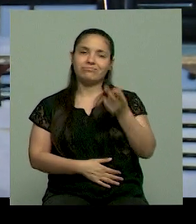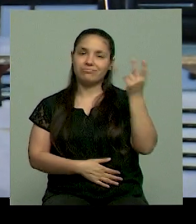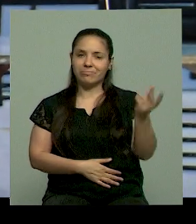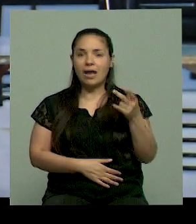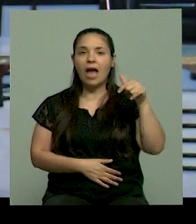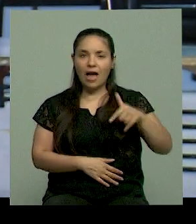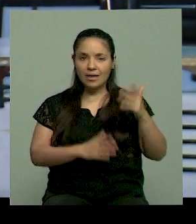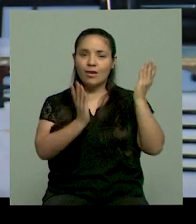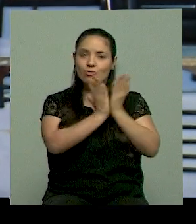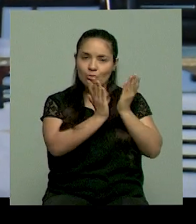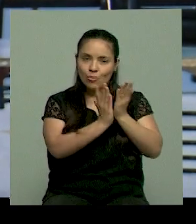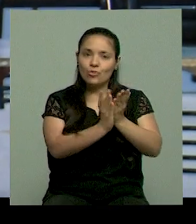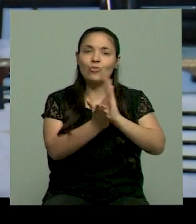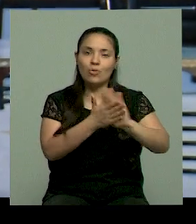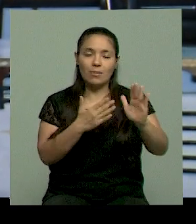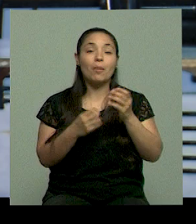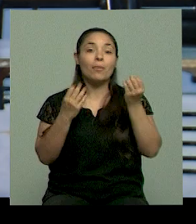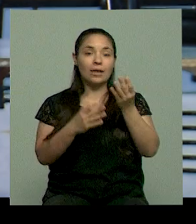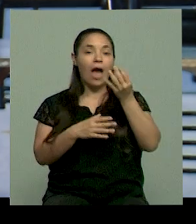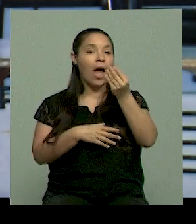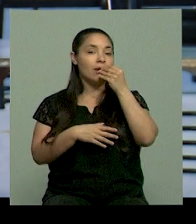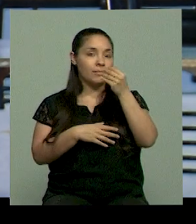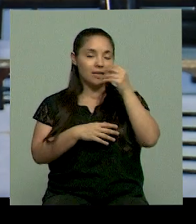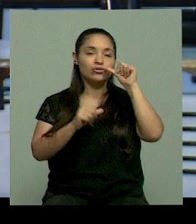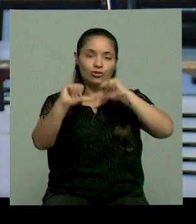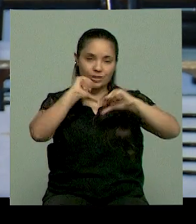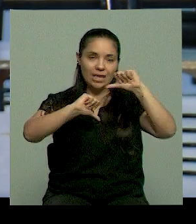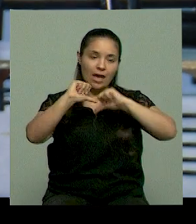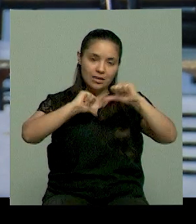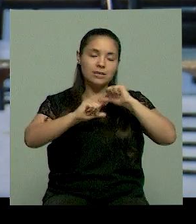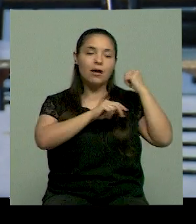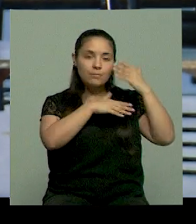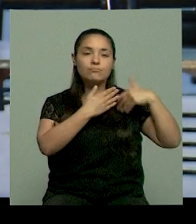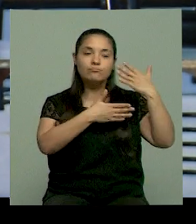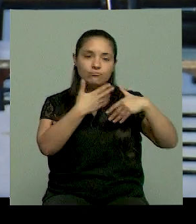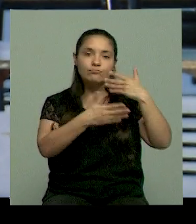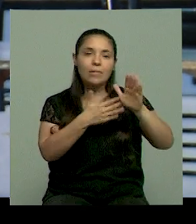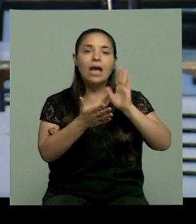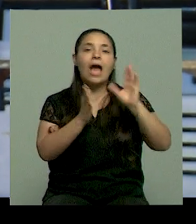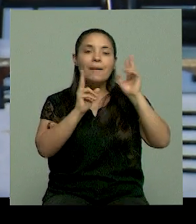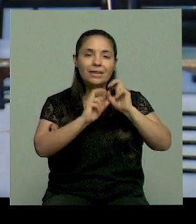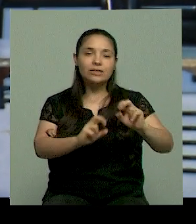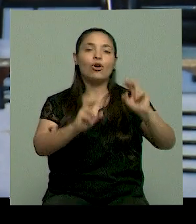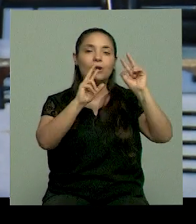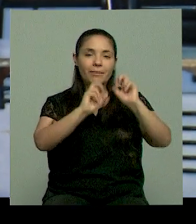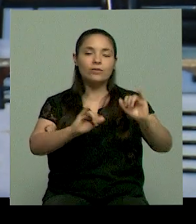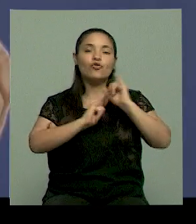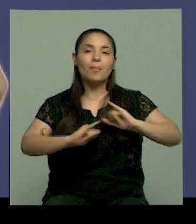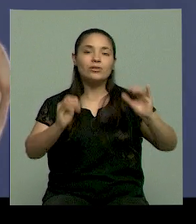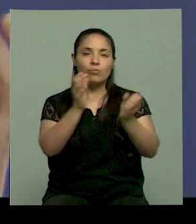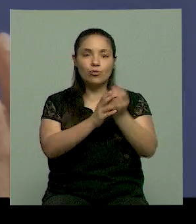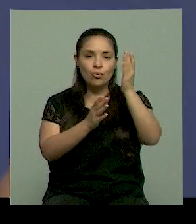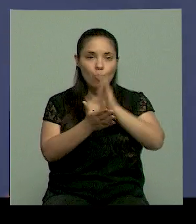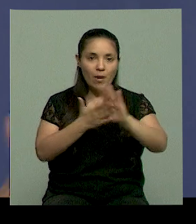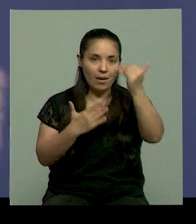estudios, porque la nutrición es una ciencia, entonces va evolucionando y se van haciendo estudios. Por estudios se sabe que la base de la